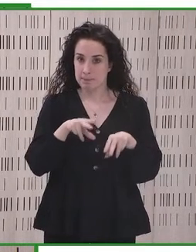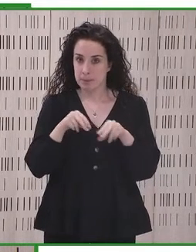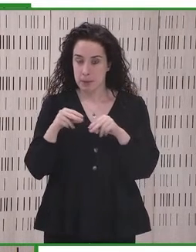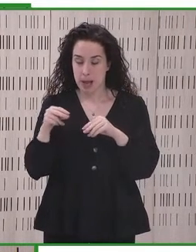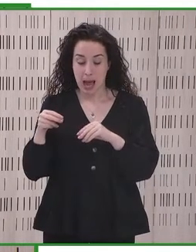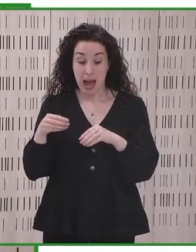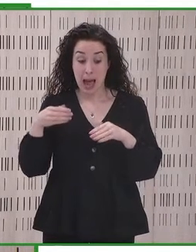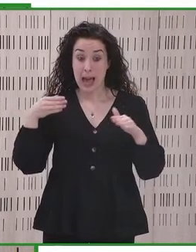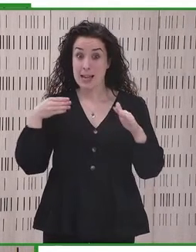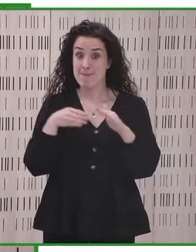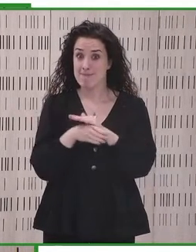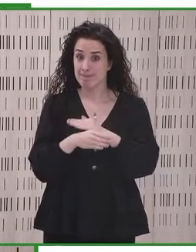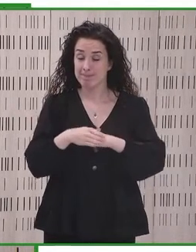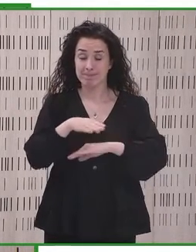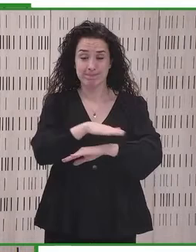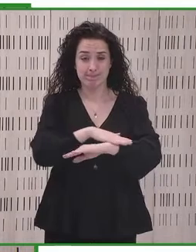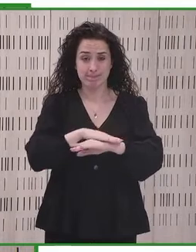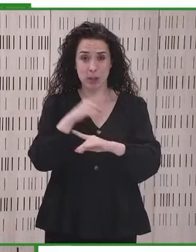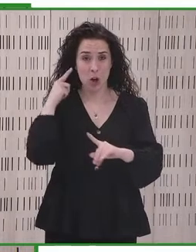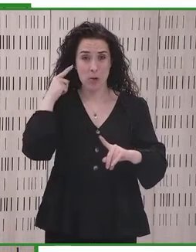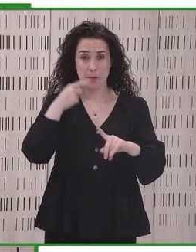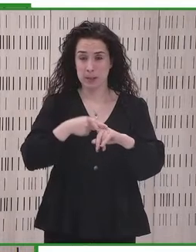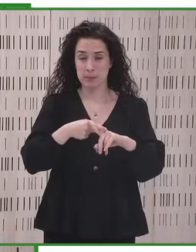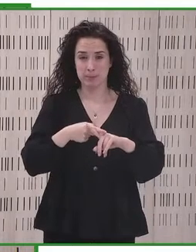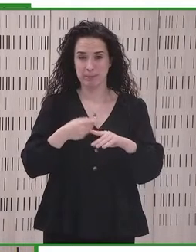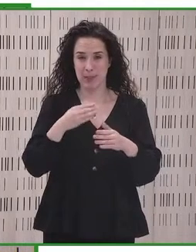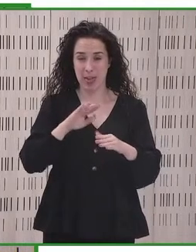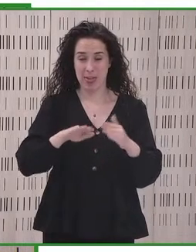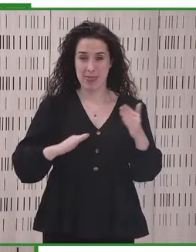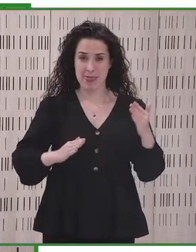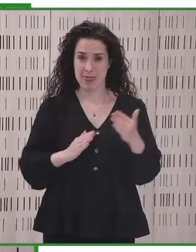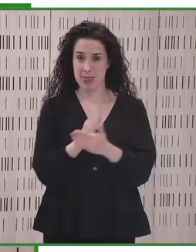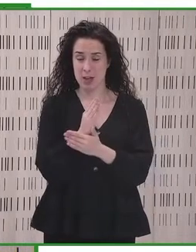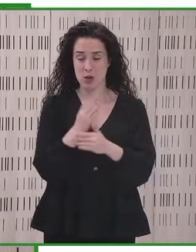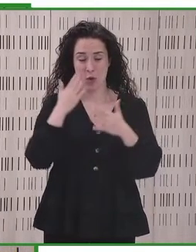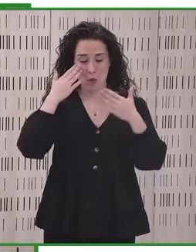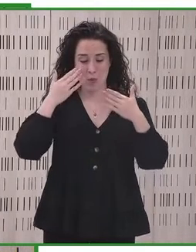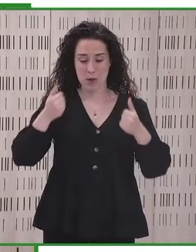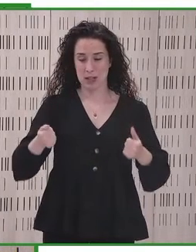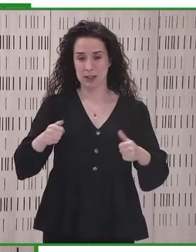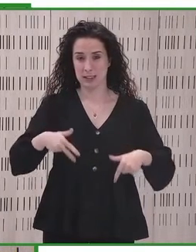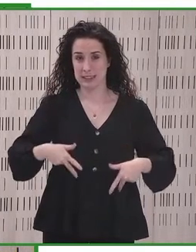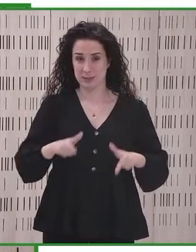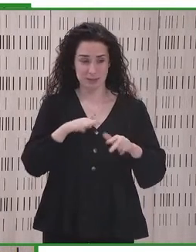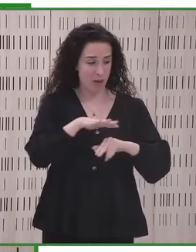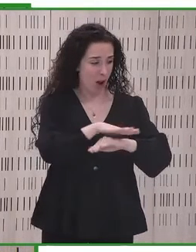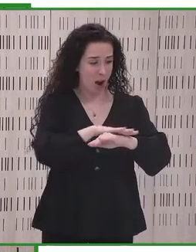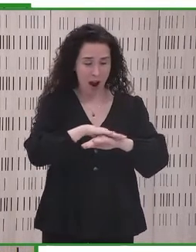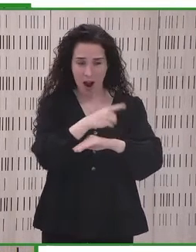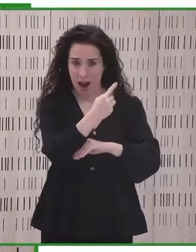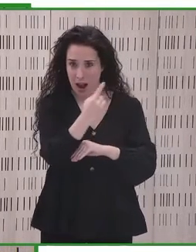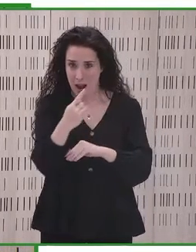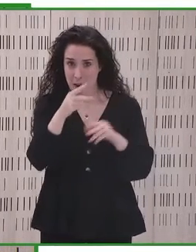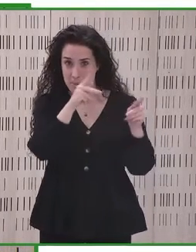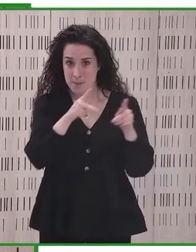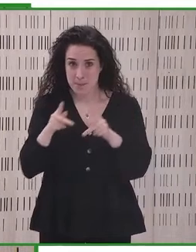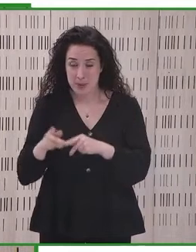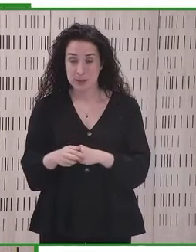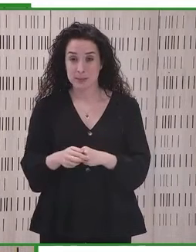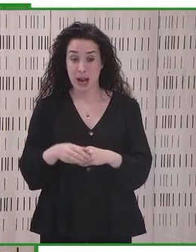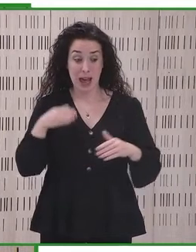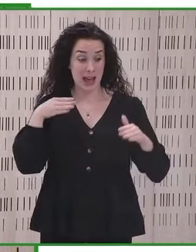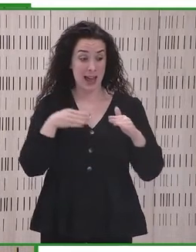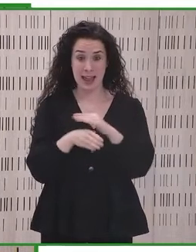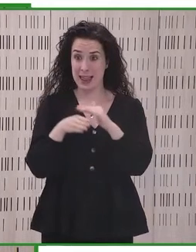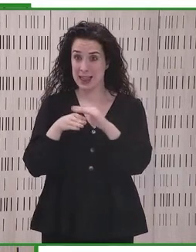accesibilidad es fundamental para el ejercicio de los derechos humanos y libertades fundamentales. La accesibilidad tiene que estar